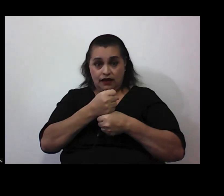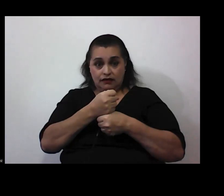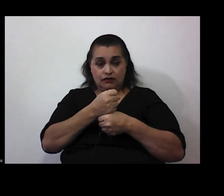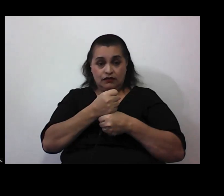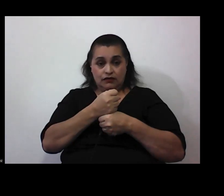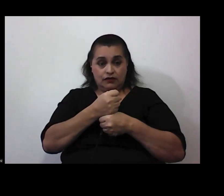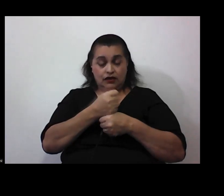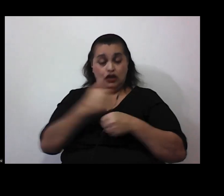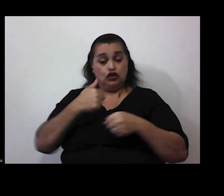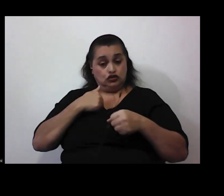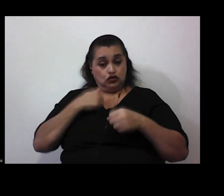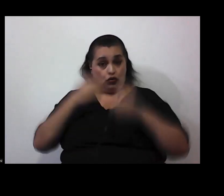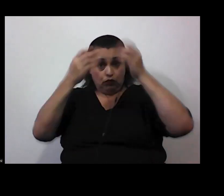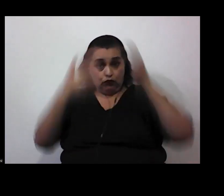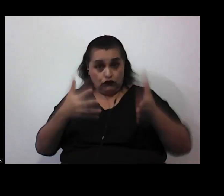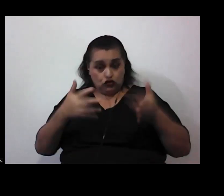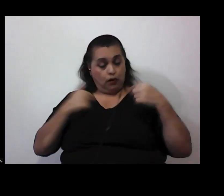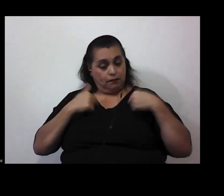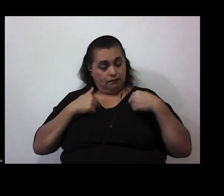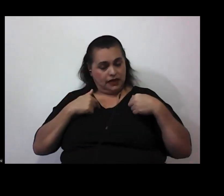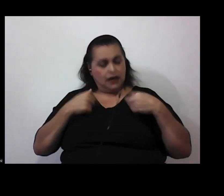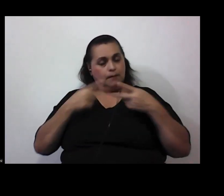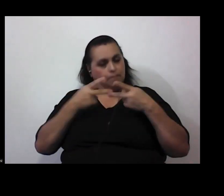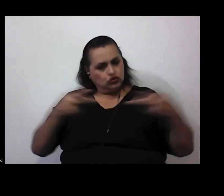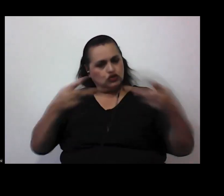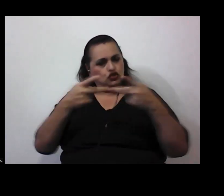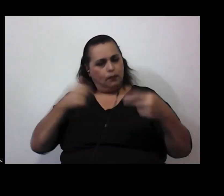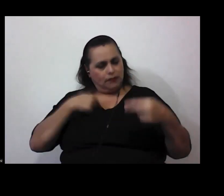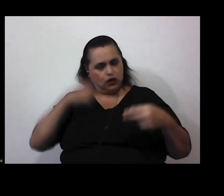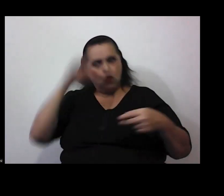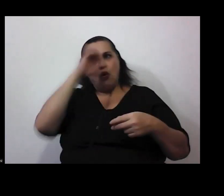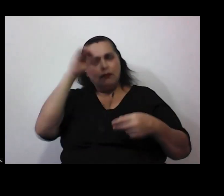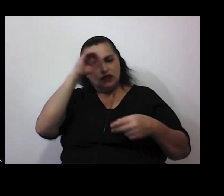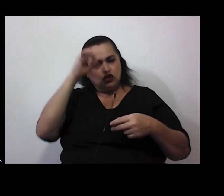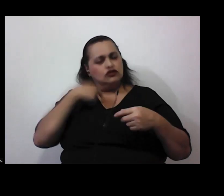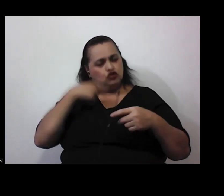si yo como docente tengo una postura sobre el debate no tengo que ocultarla tengo que explicitarla